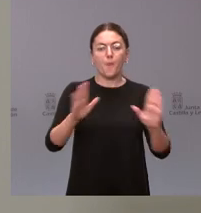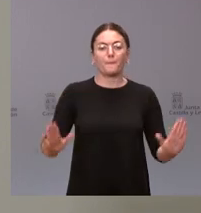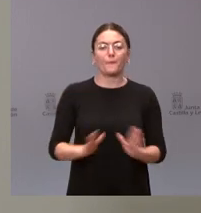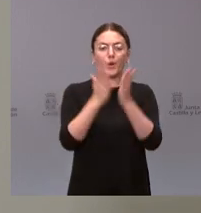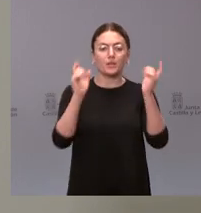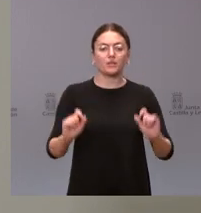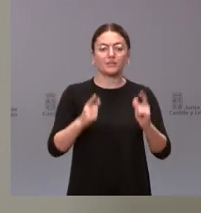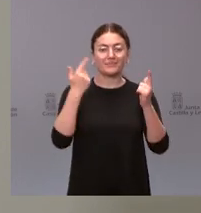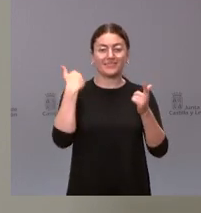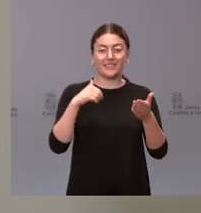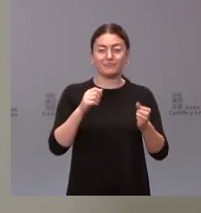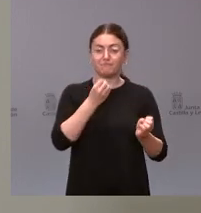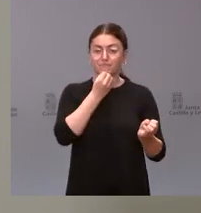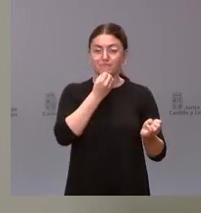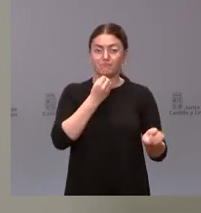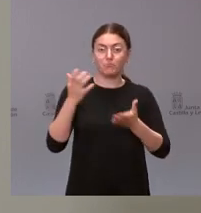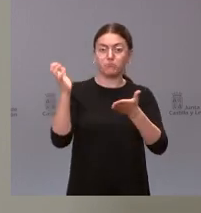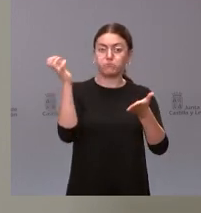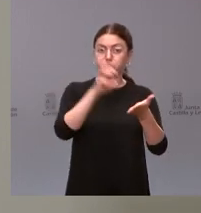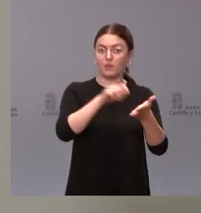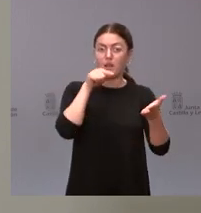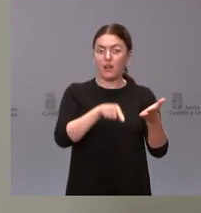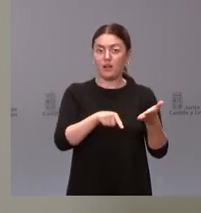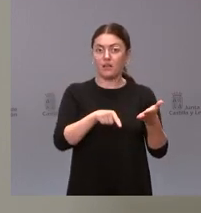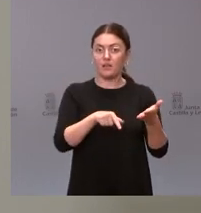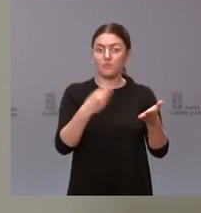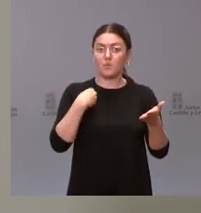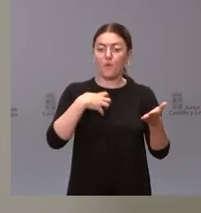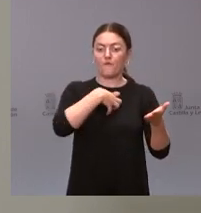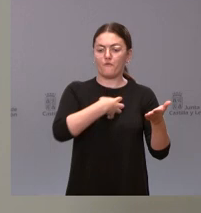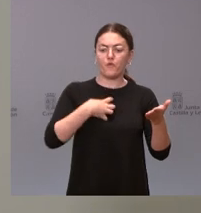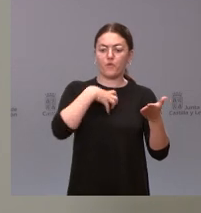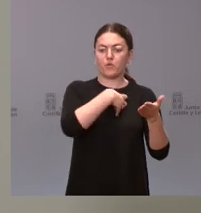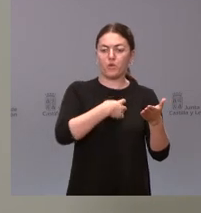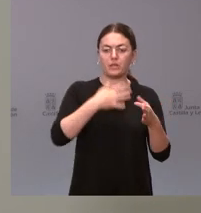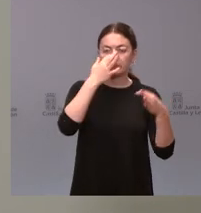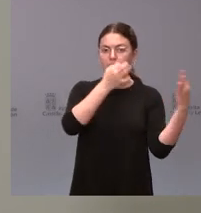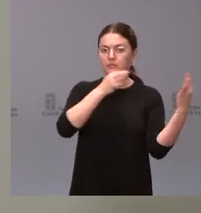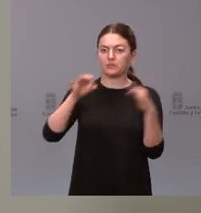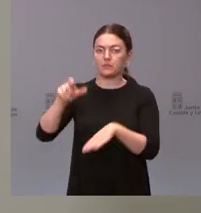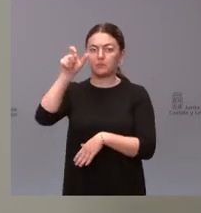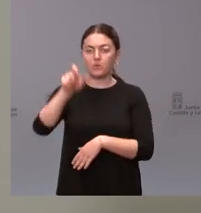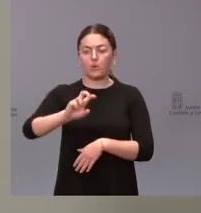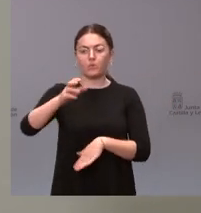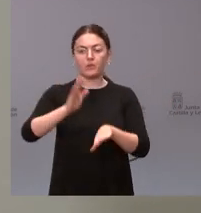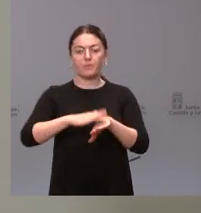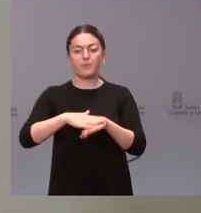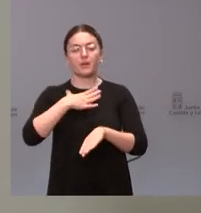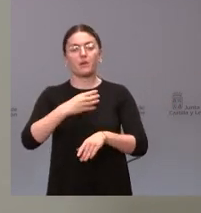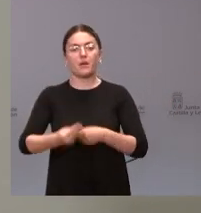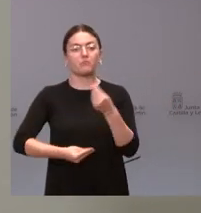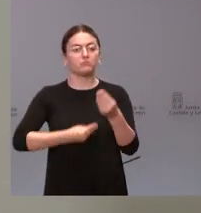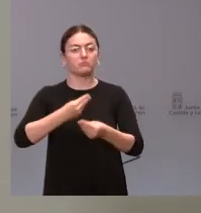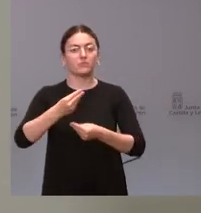funciones en otro alto cargo para que estas tareas se puedan desarrollar con normalidad